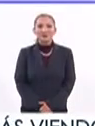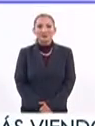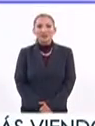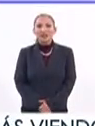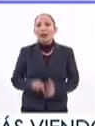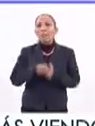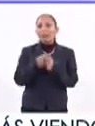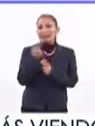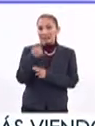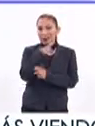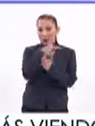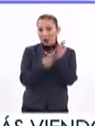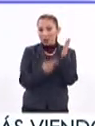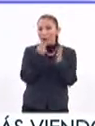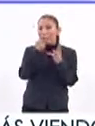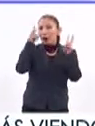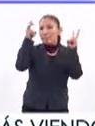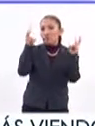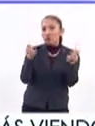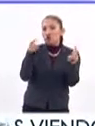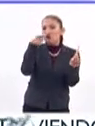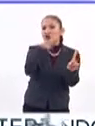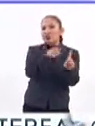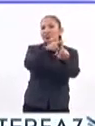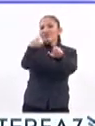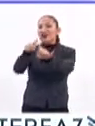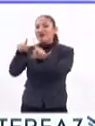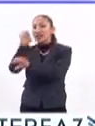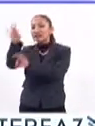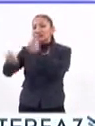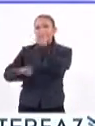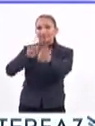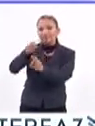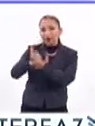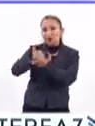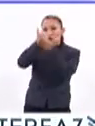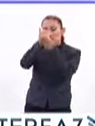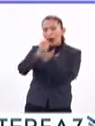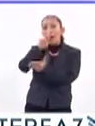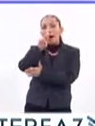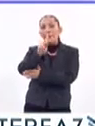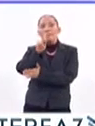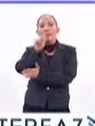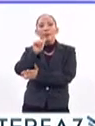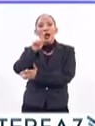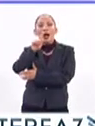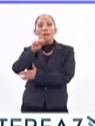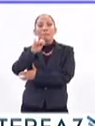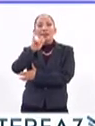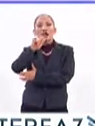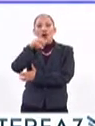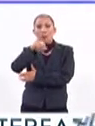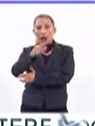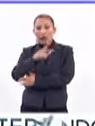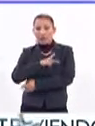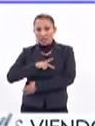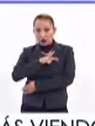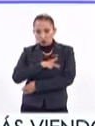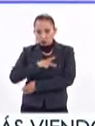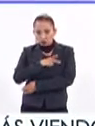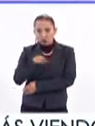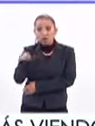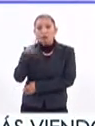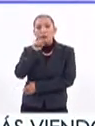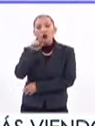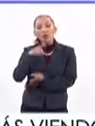Al inicio de este programa hablamos sobre los diversos tratamientos, qué es el papiloma, el virus del papiloma humano